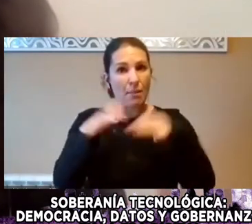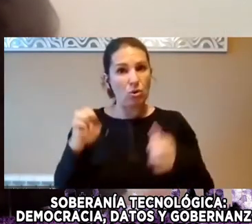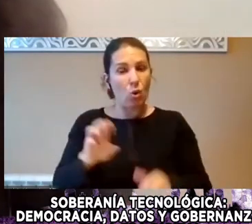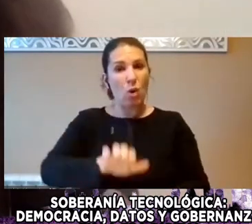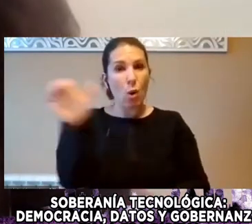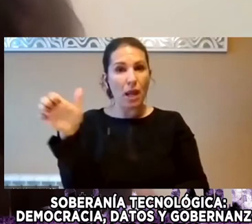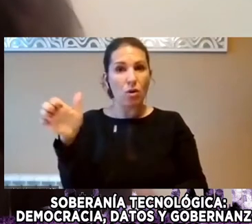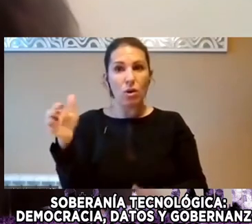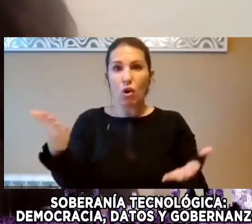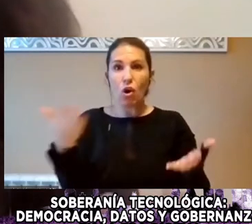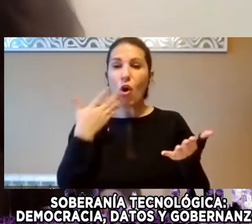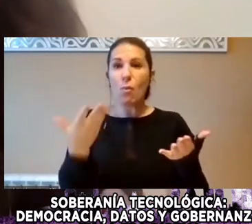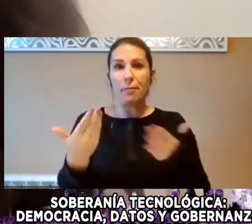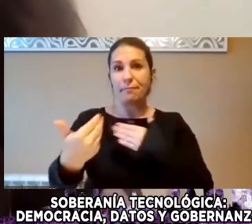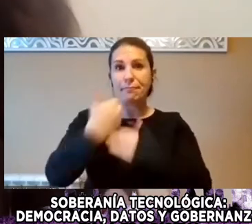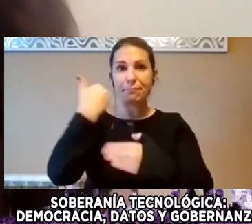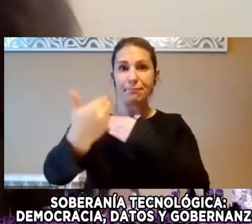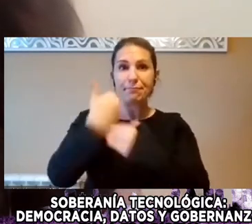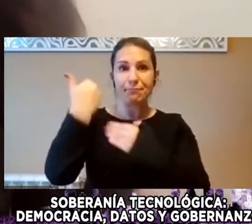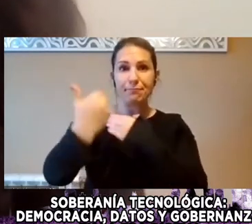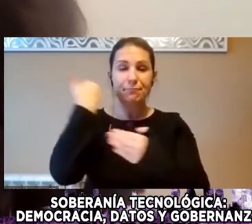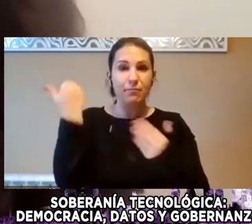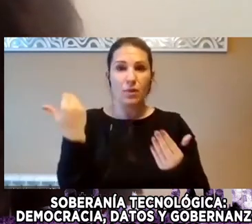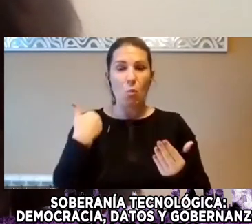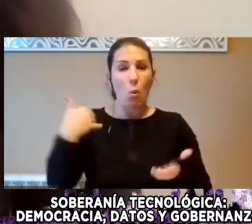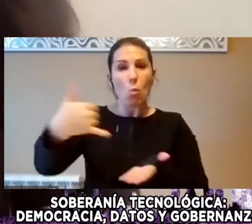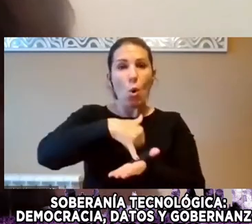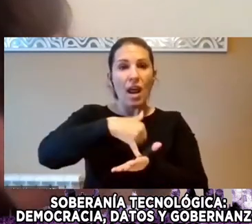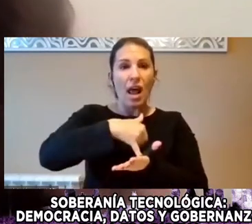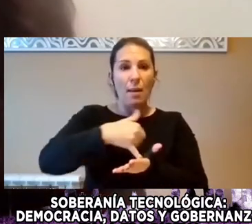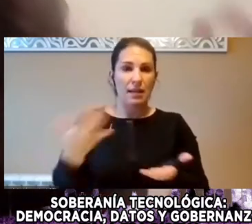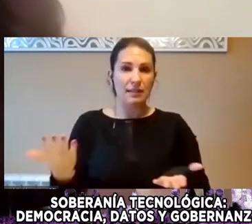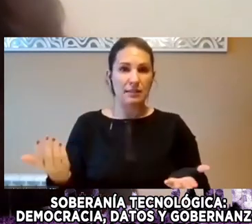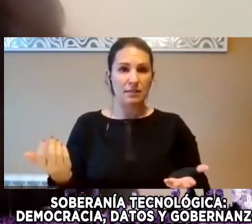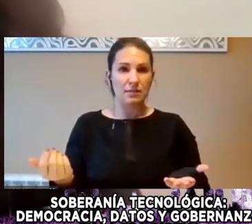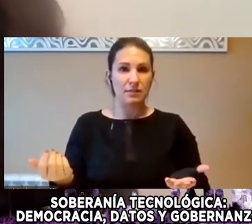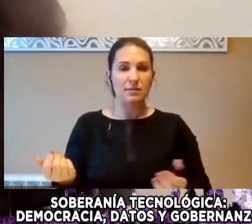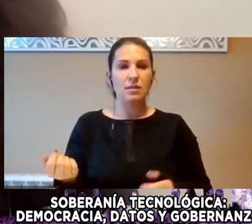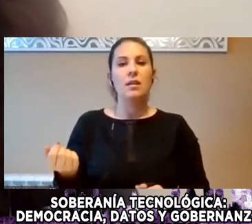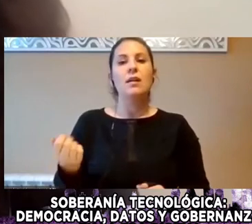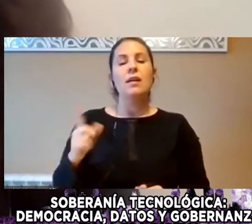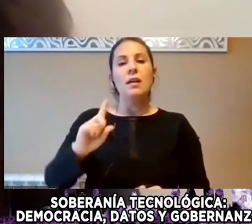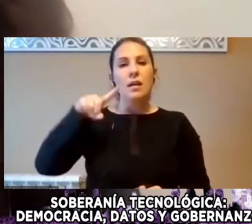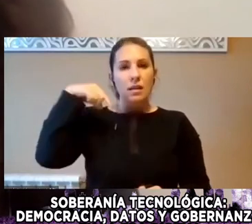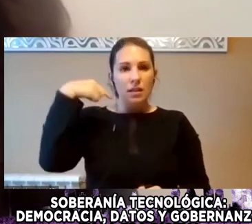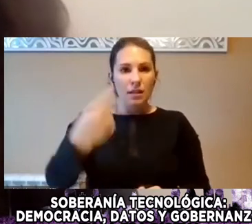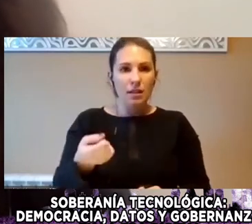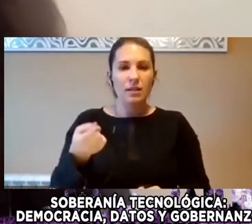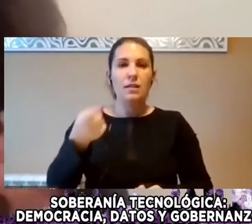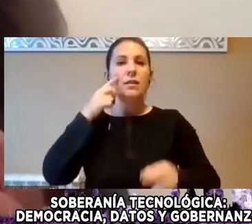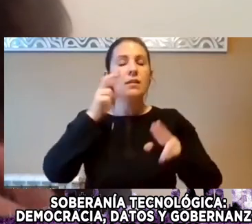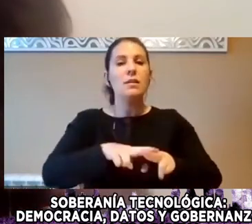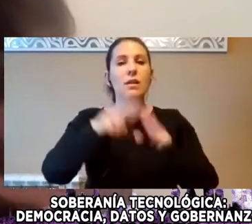Completamente Penetrables Y Vulnerables A NSA Se Regularizó La Actividad De Espionaje En